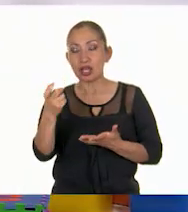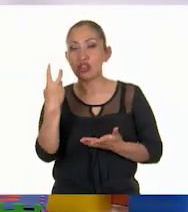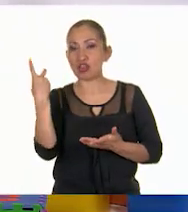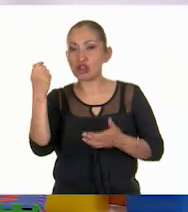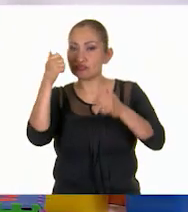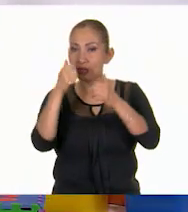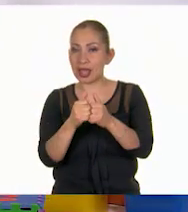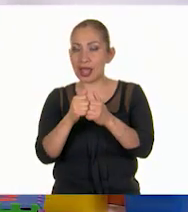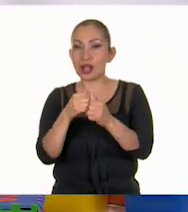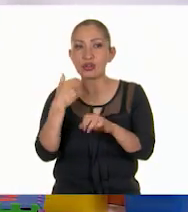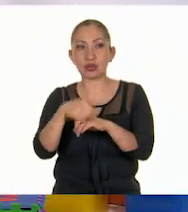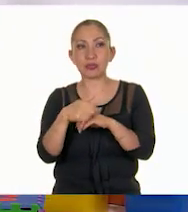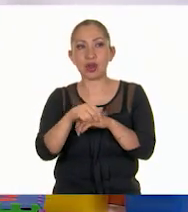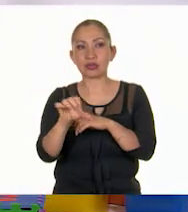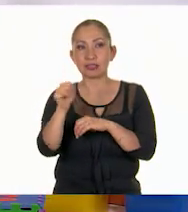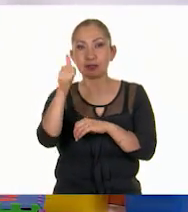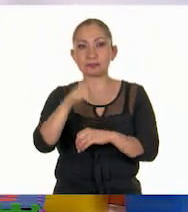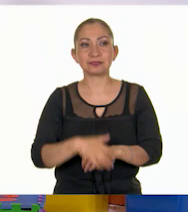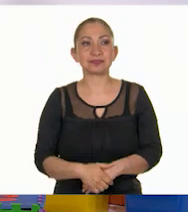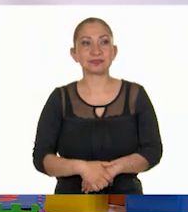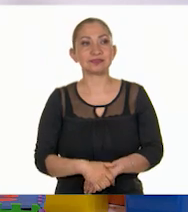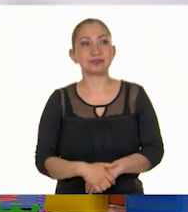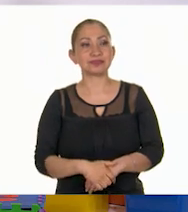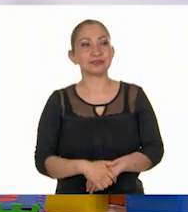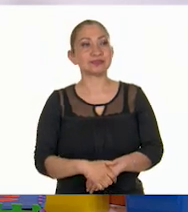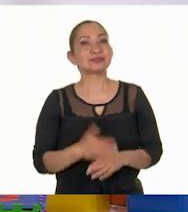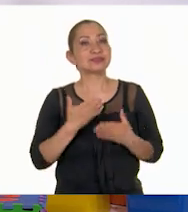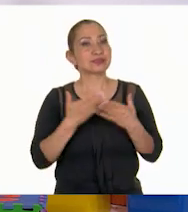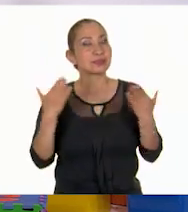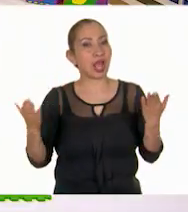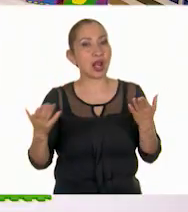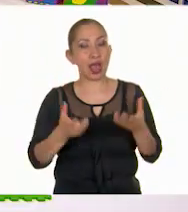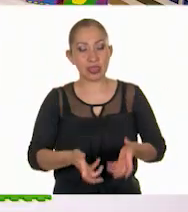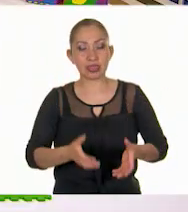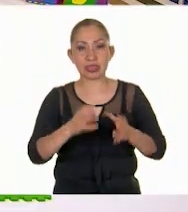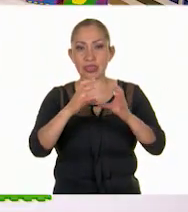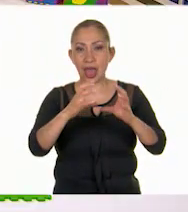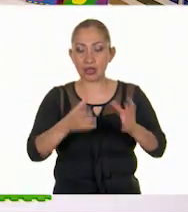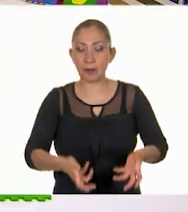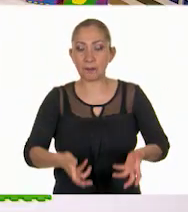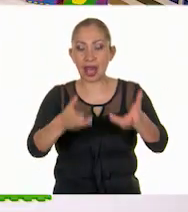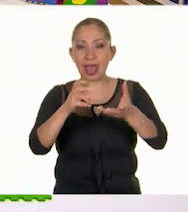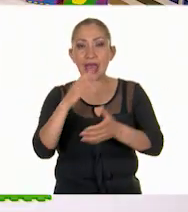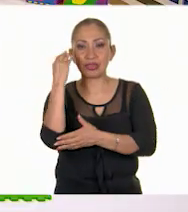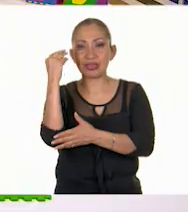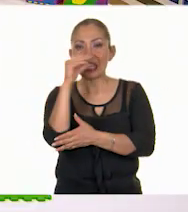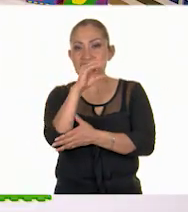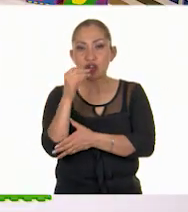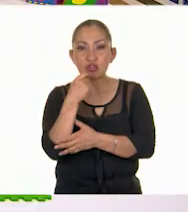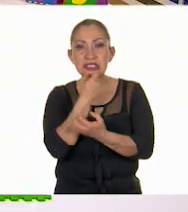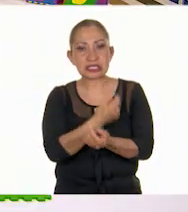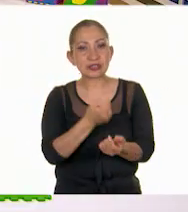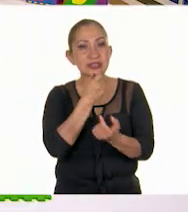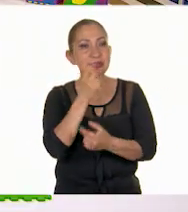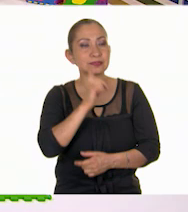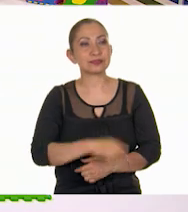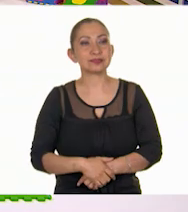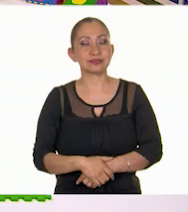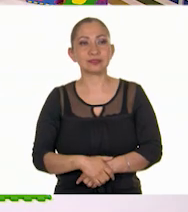tú y yo nos quedamos en la casilla número once. ¡Perfecto! Ahora lancemos el dado para Tina y los niños y niñas. ¡Muy bien!